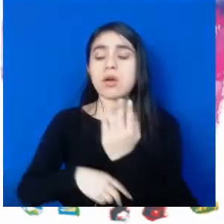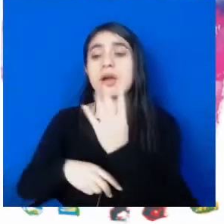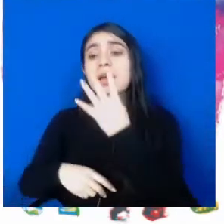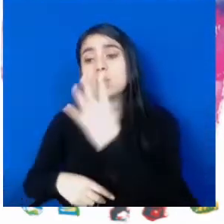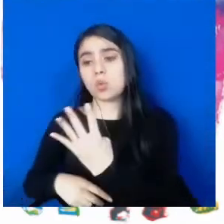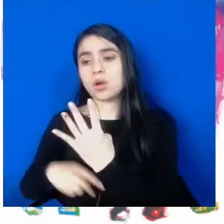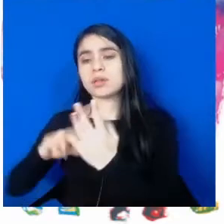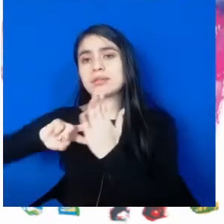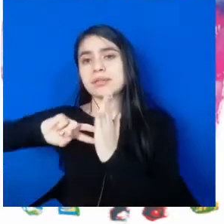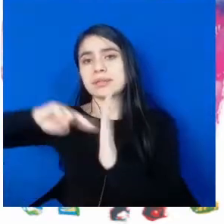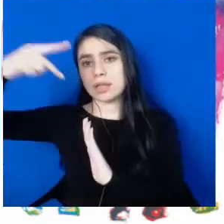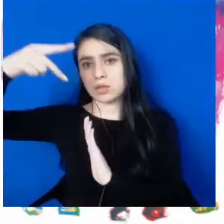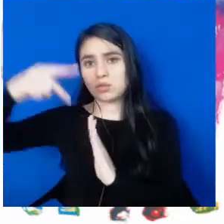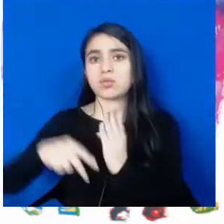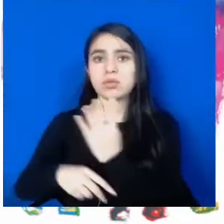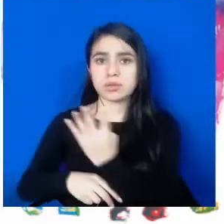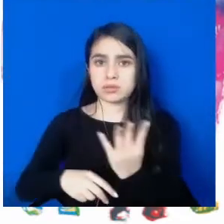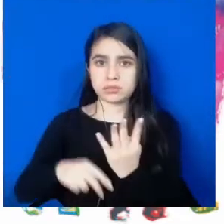tecnológicos.